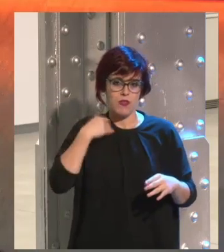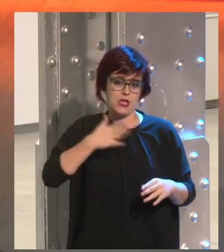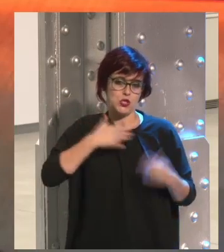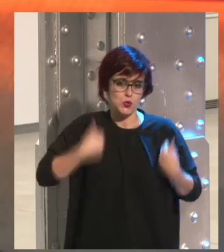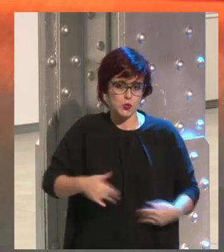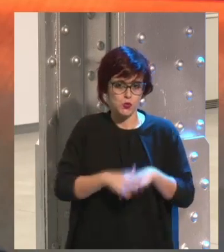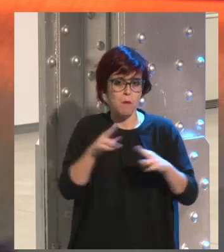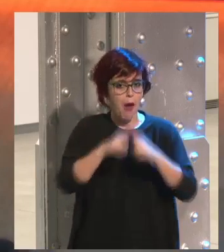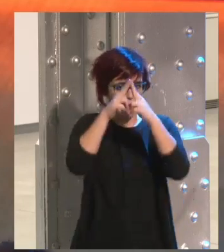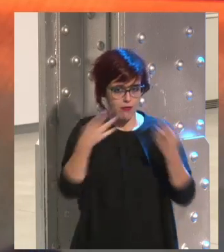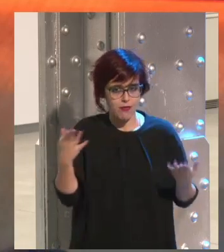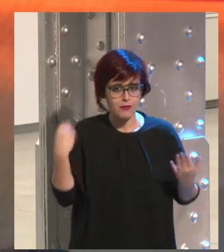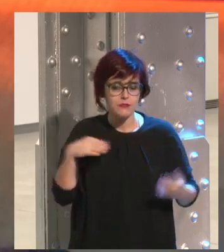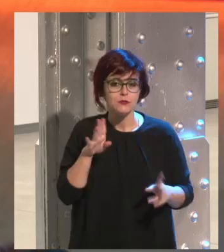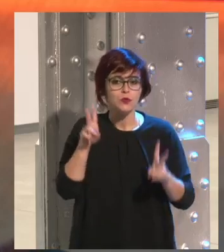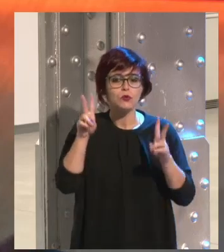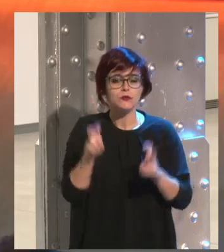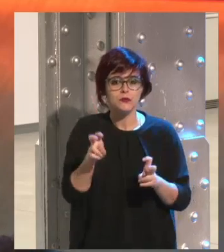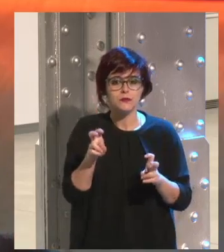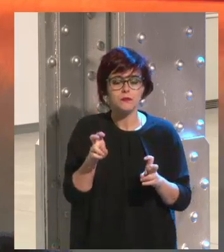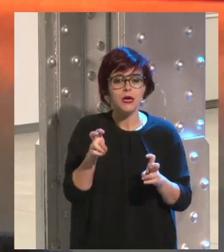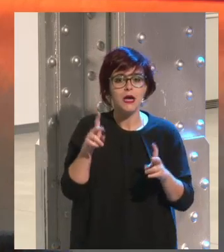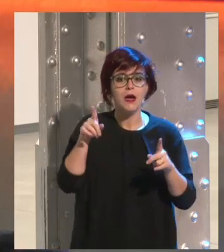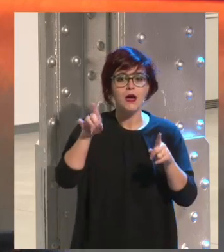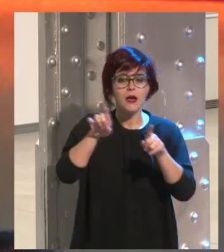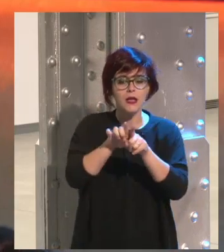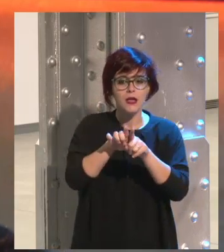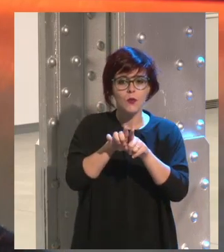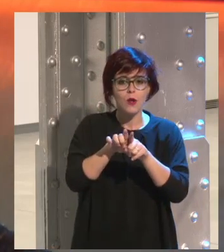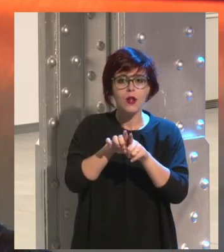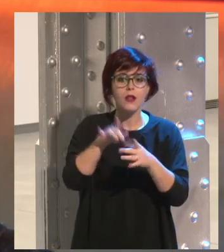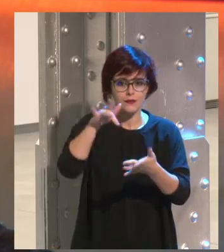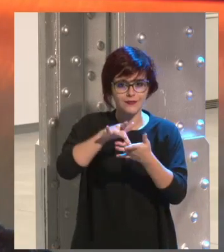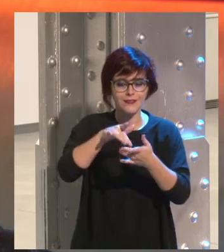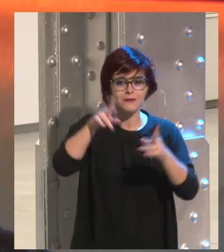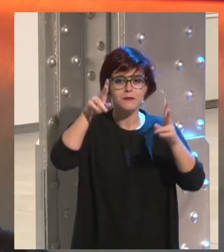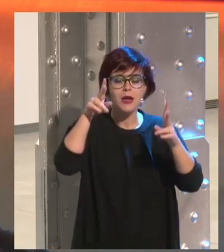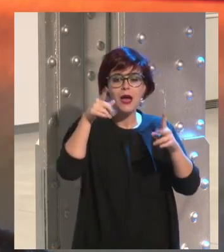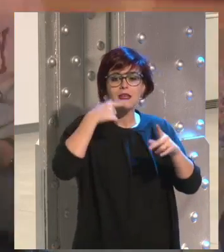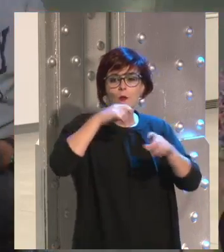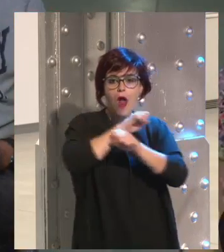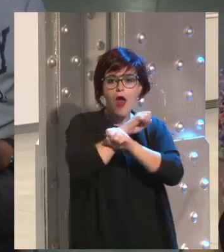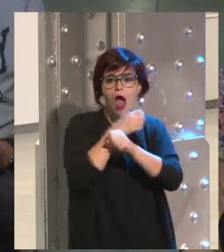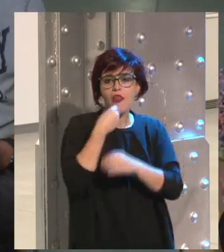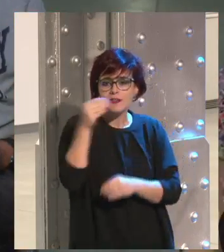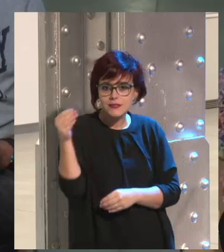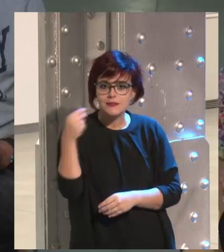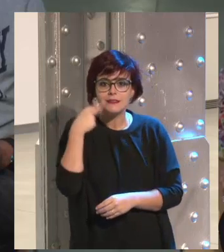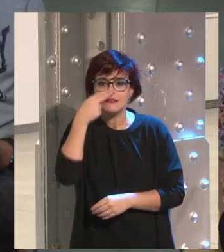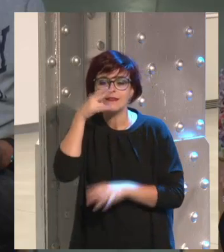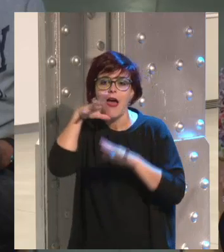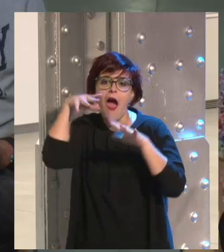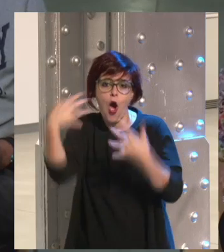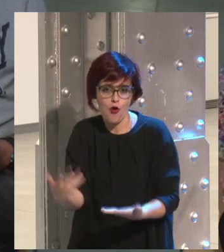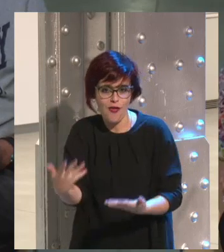Entonces, pues eso, es cada vez más rápido la vida, cada vez más rápida. Y es un tema muy interesante que a los adolescentes les interesa a él ahora.